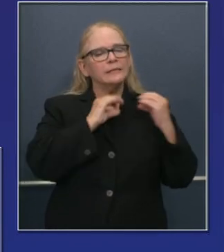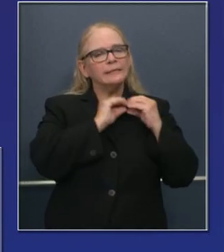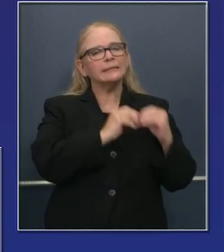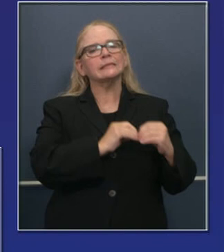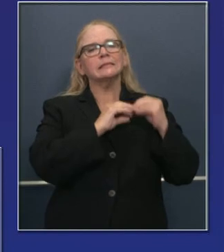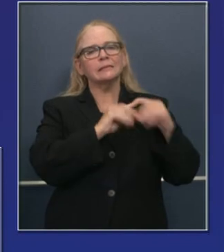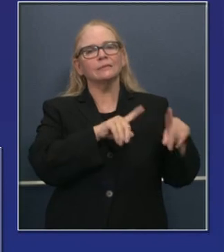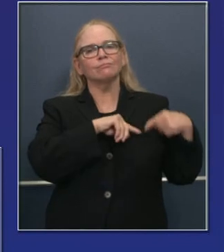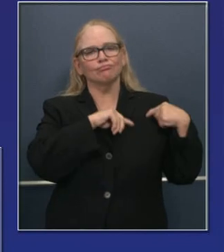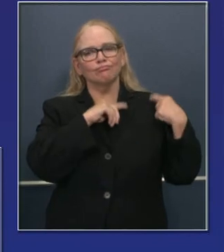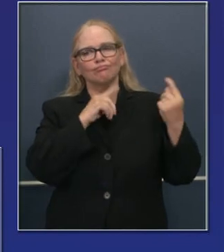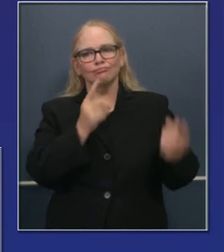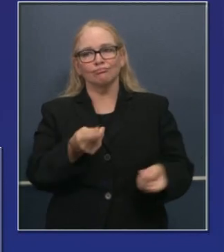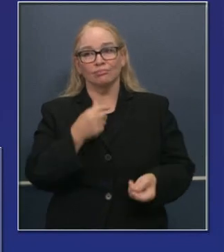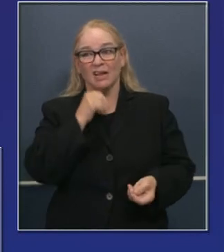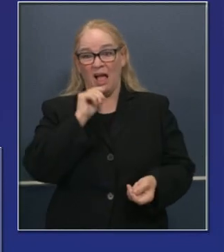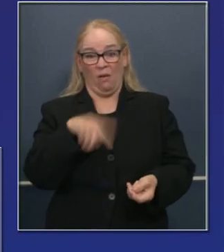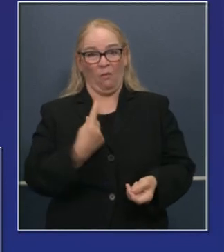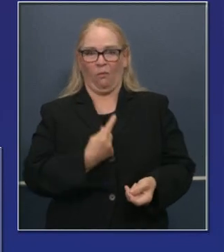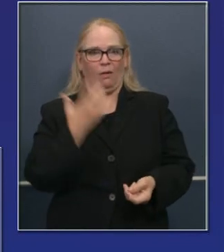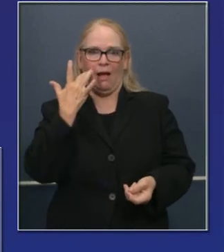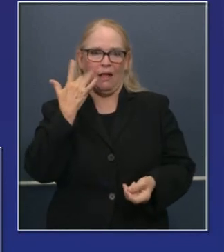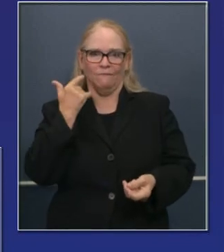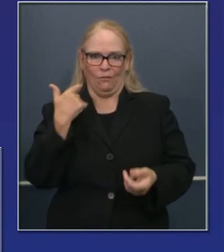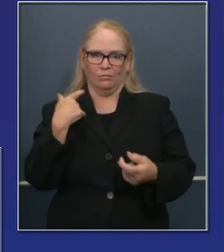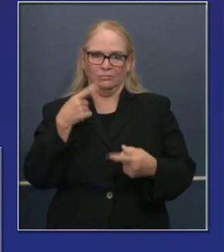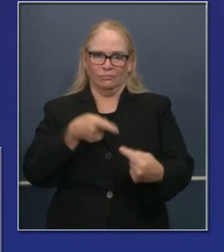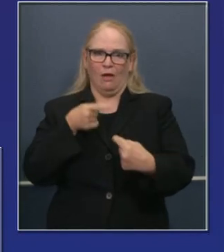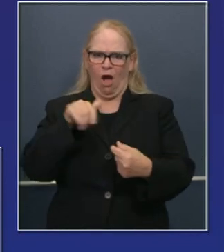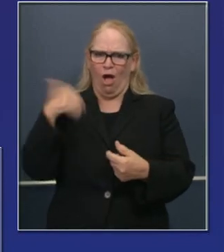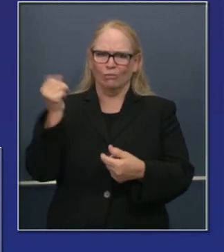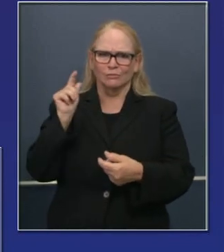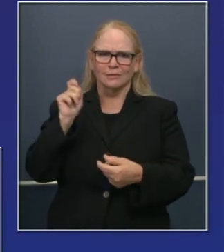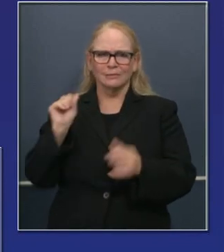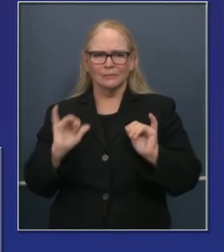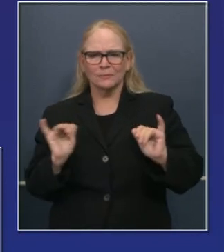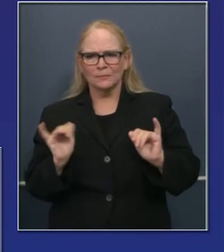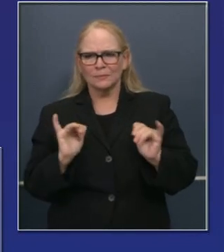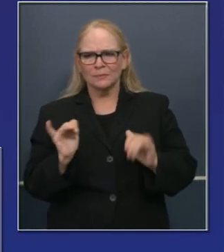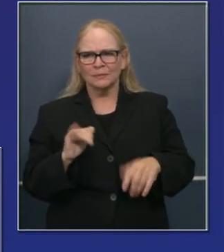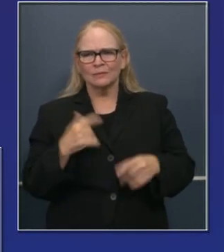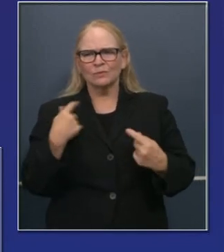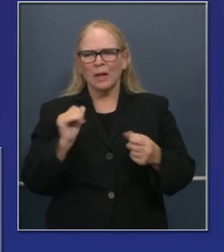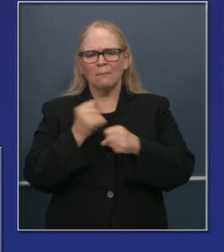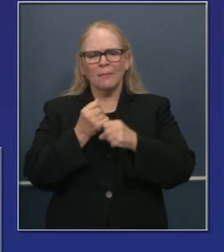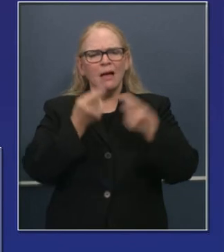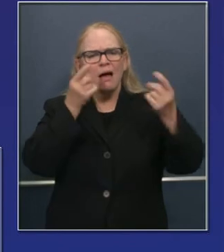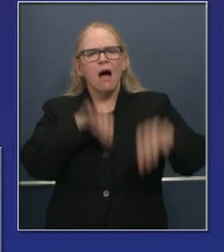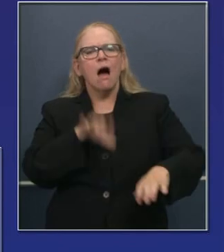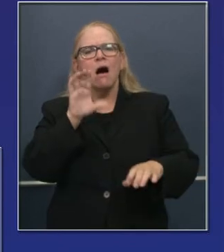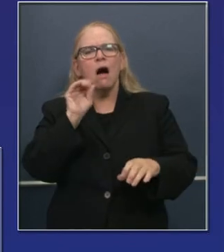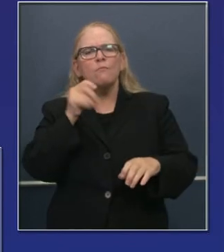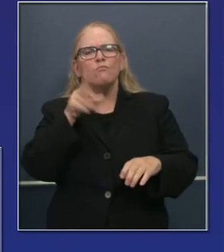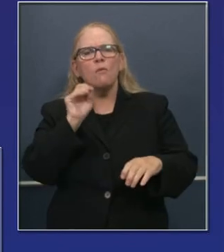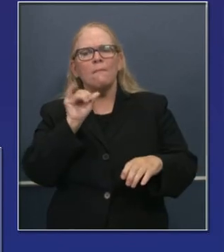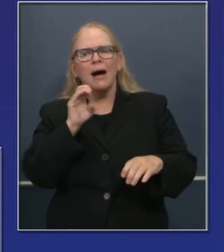americanos estamos en esta posición por la discapacidad de formular una concesión la semana pasada.